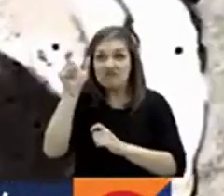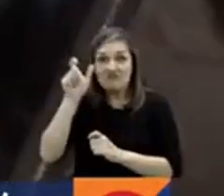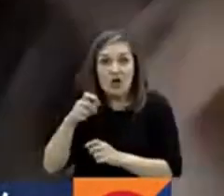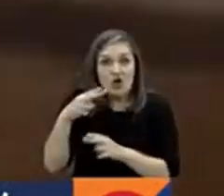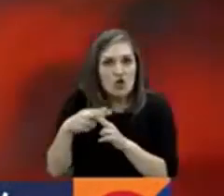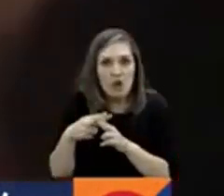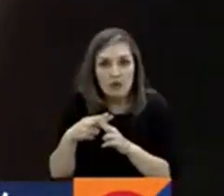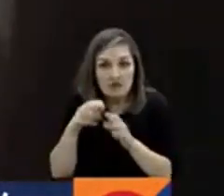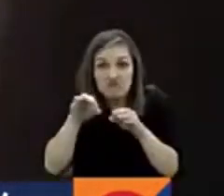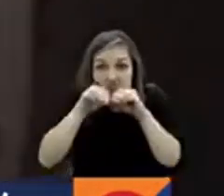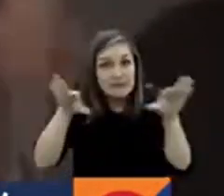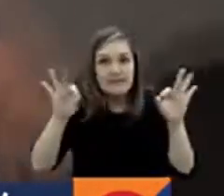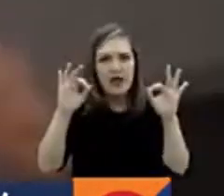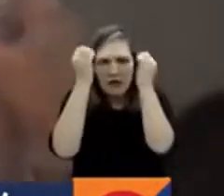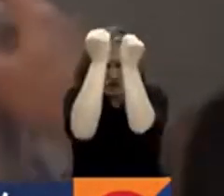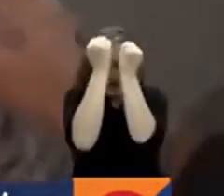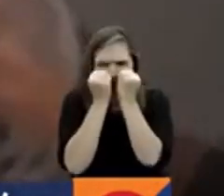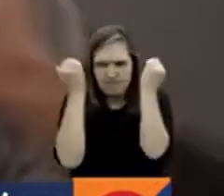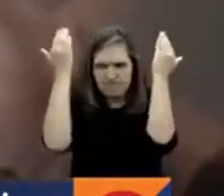un misterio.